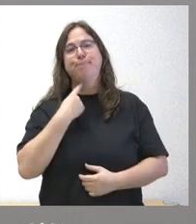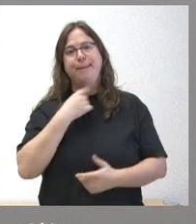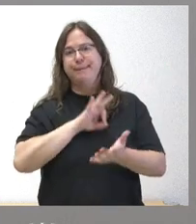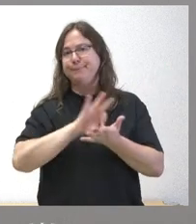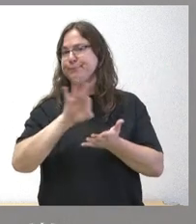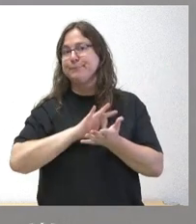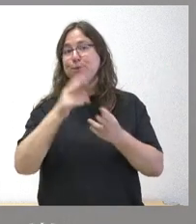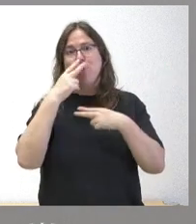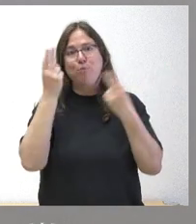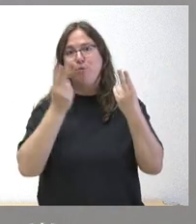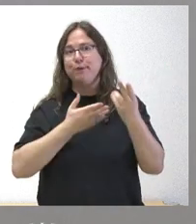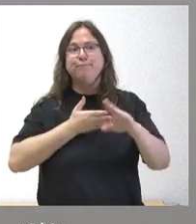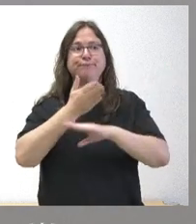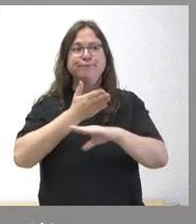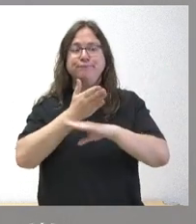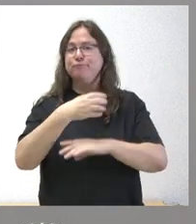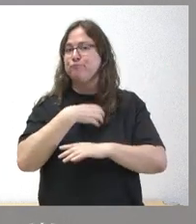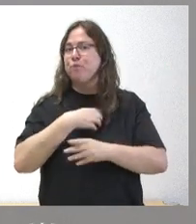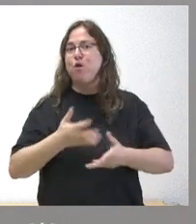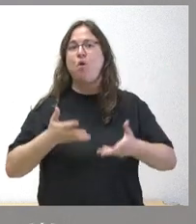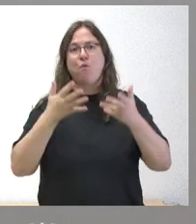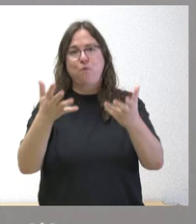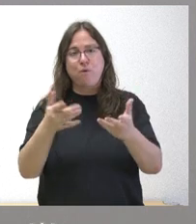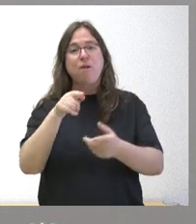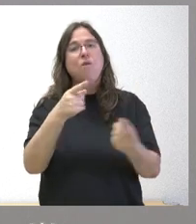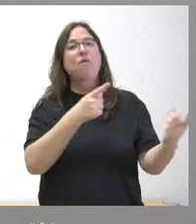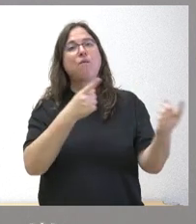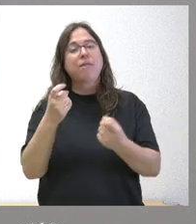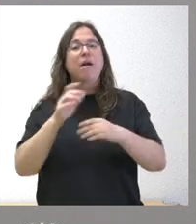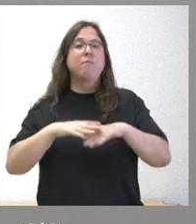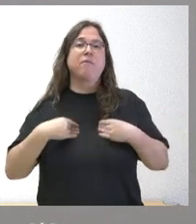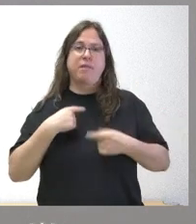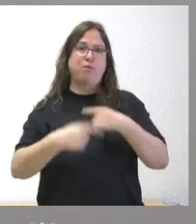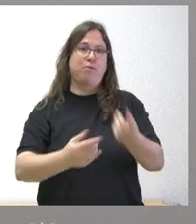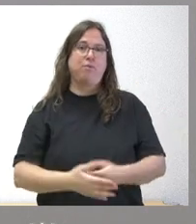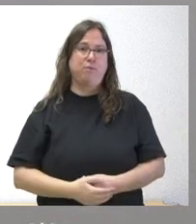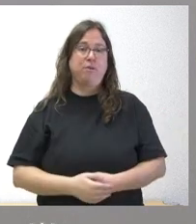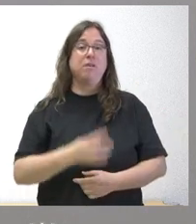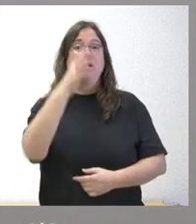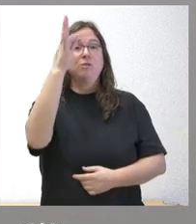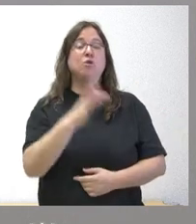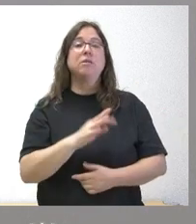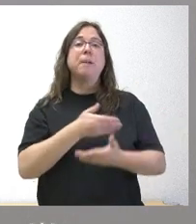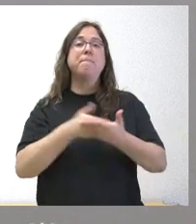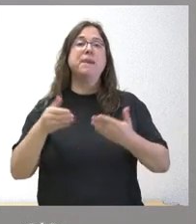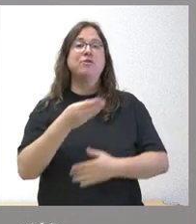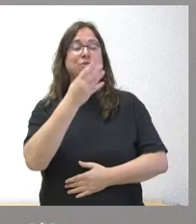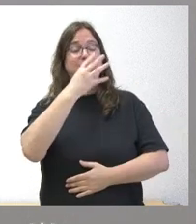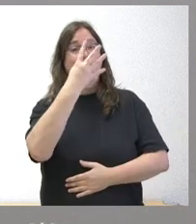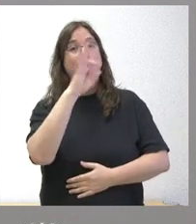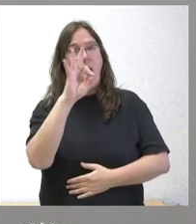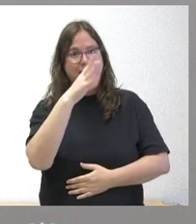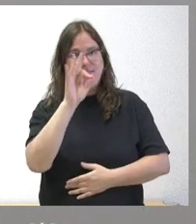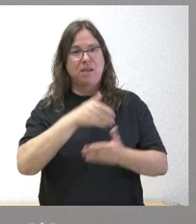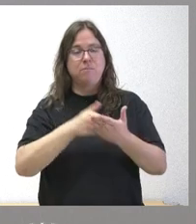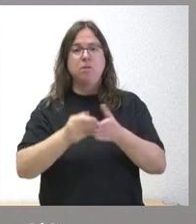públicos que se les puede ofrecer y que ellos precisan para su vida cotidiana. Son 40 millones de euros, se mantienen todas las